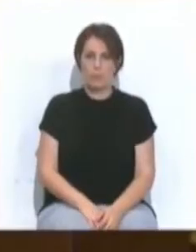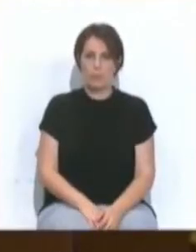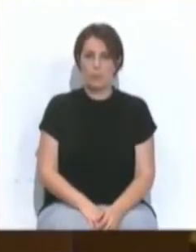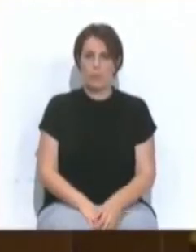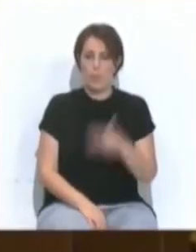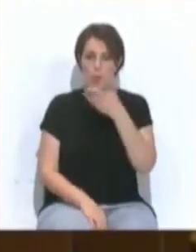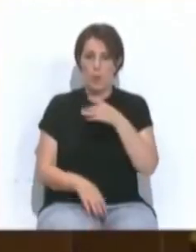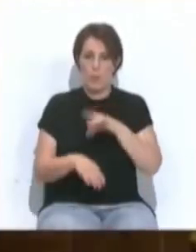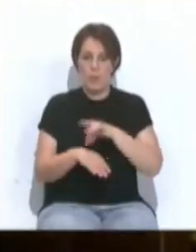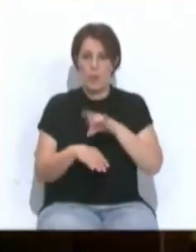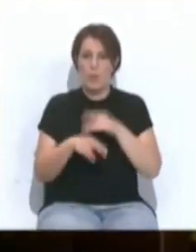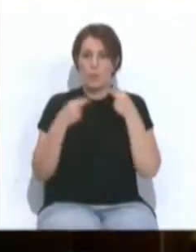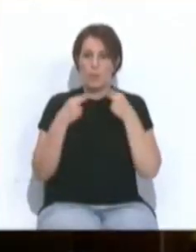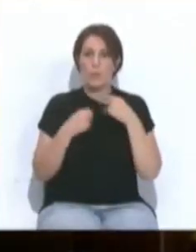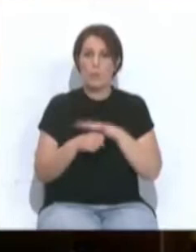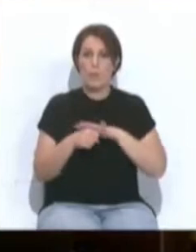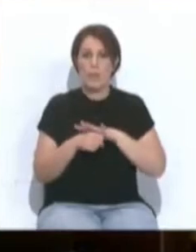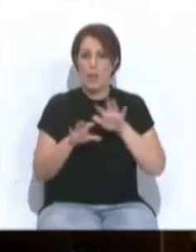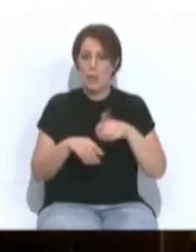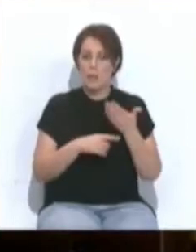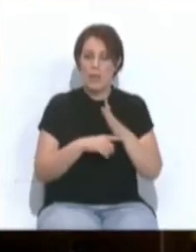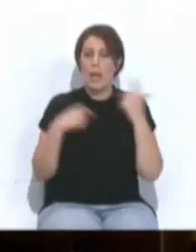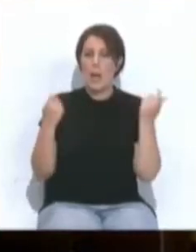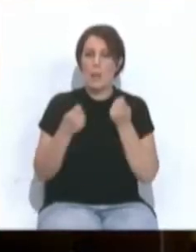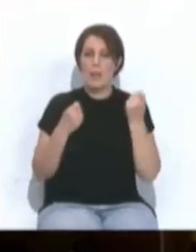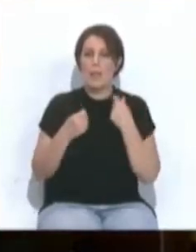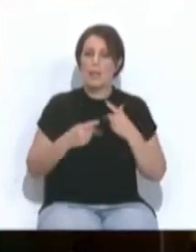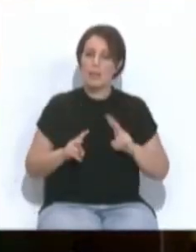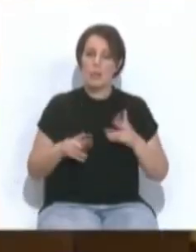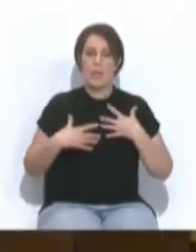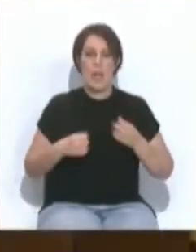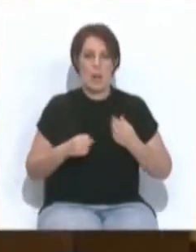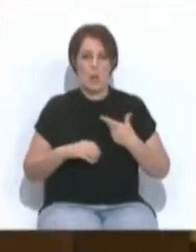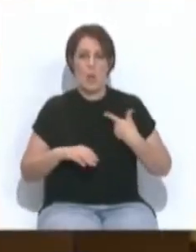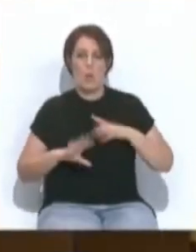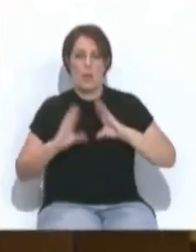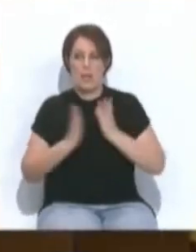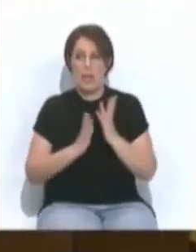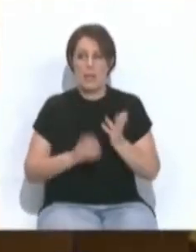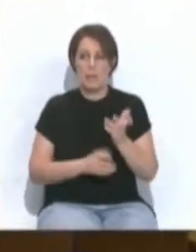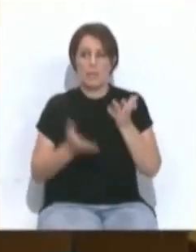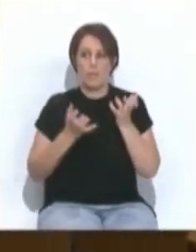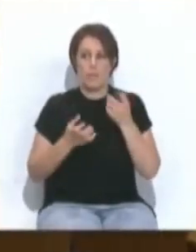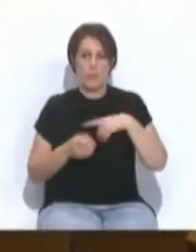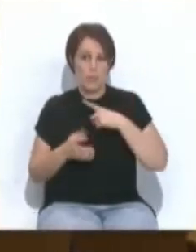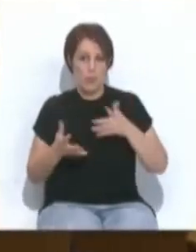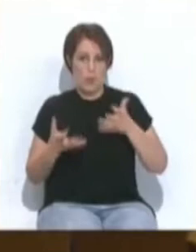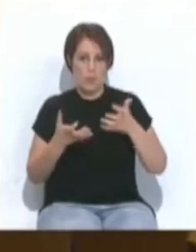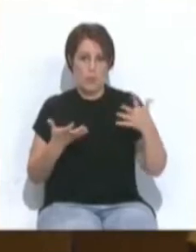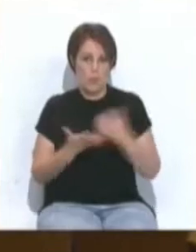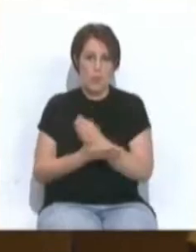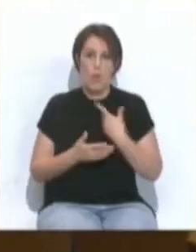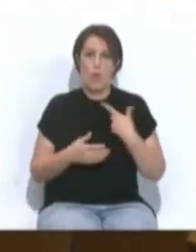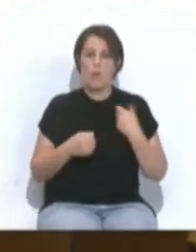El Colegio de Médicos y la Diputación Provincial de Cádiz presentan la campaña Activos en Salud, Gana el Planeta, Ganamos Todos, una campaña divulgativa que